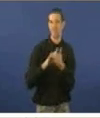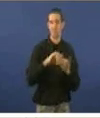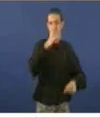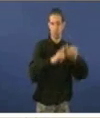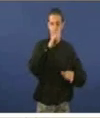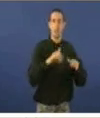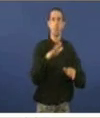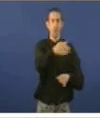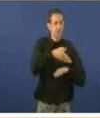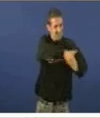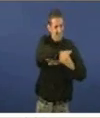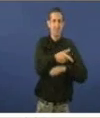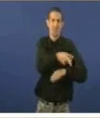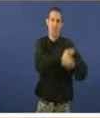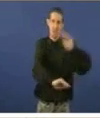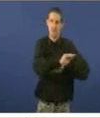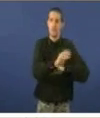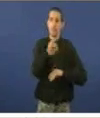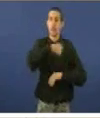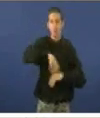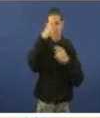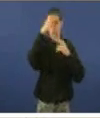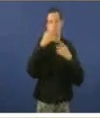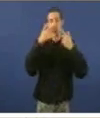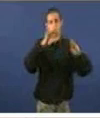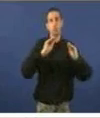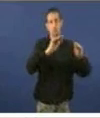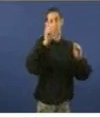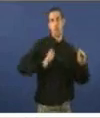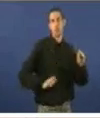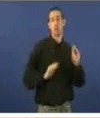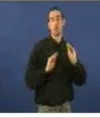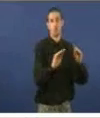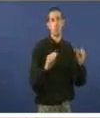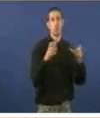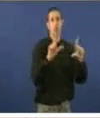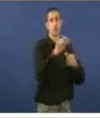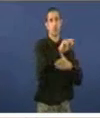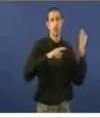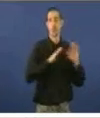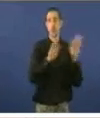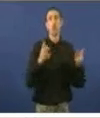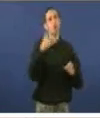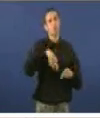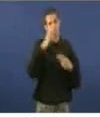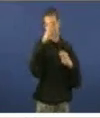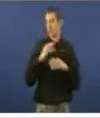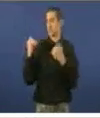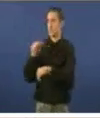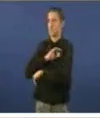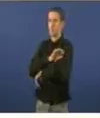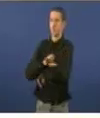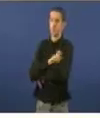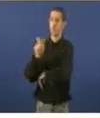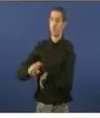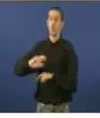inserencia, e antes non se respetaba a objetividade dos profesionais da Galega. Nos a respetamos. Moitas gracias. Moitas grazas, conselleiro. A